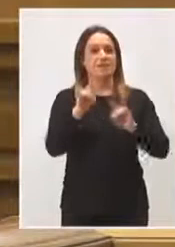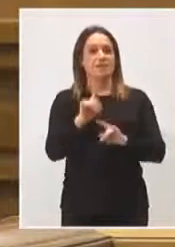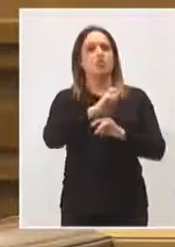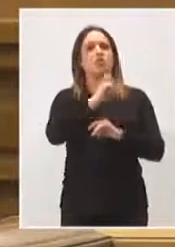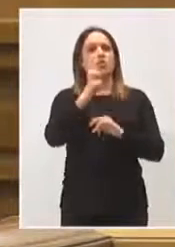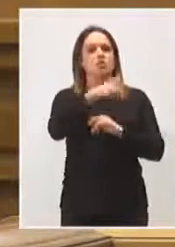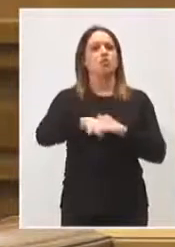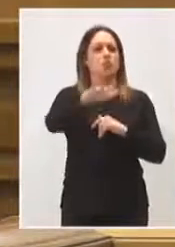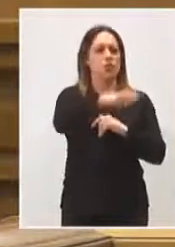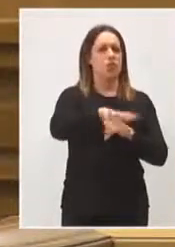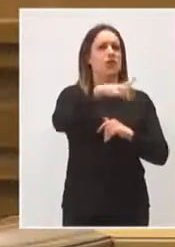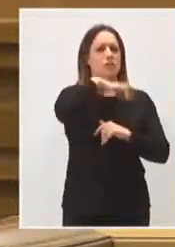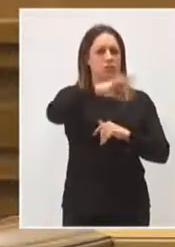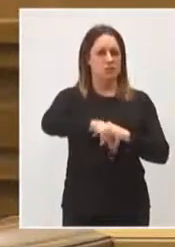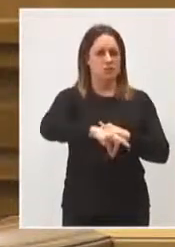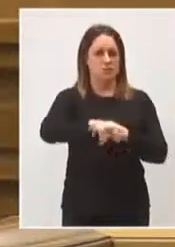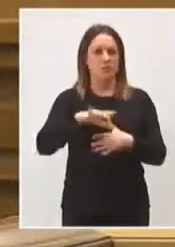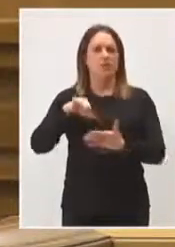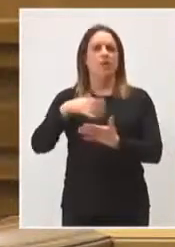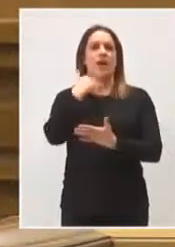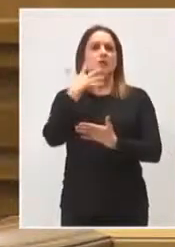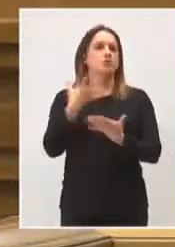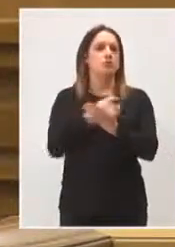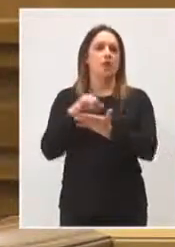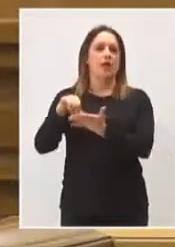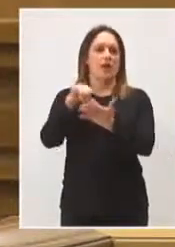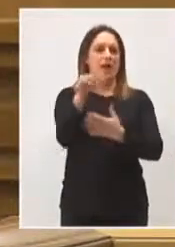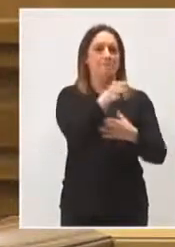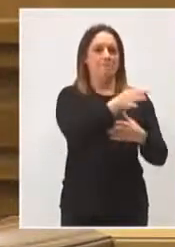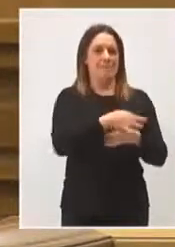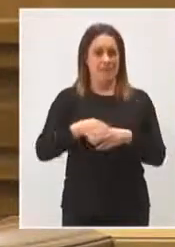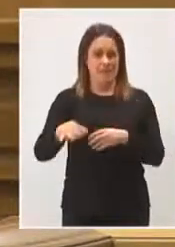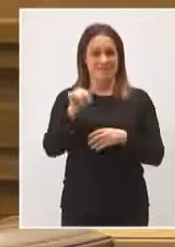pueden interesar en casi todas las capitales. Capitales que, por cierto,